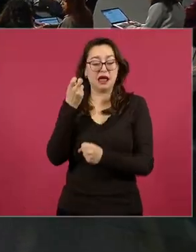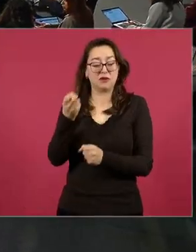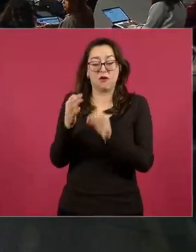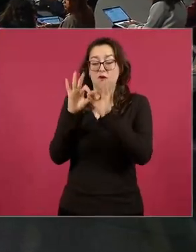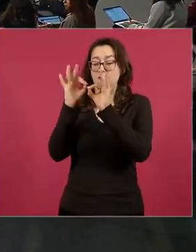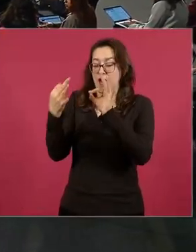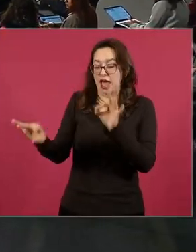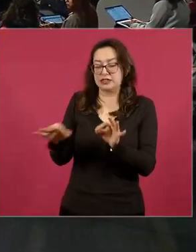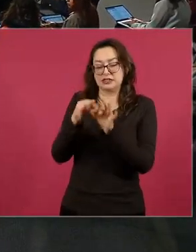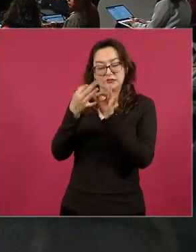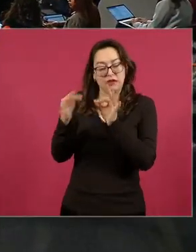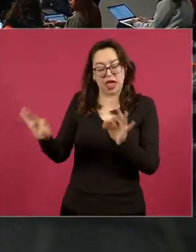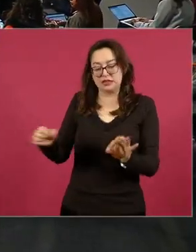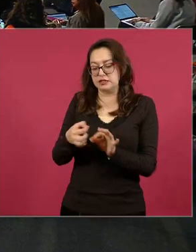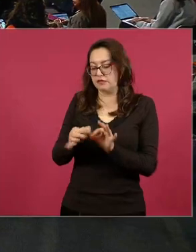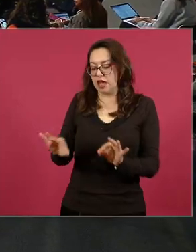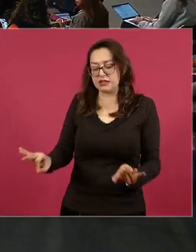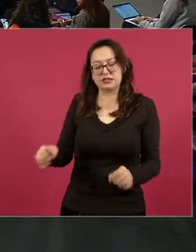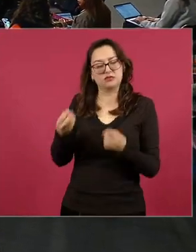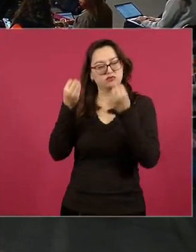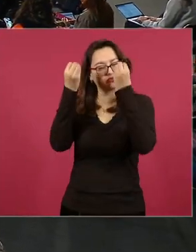bellísimas pero esa frase